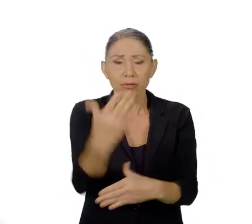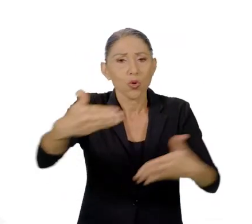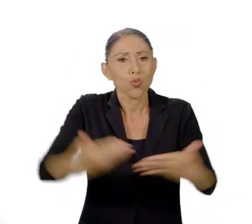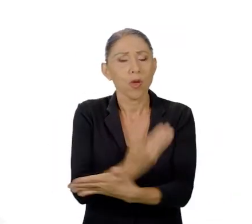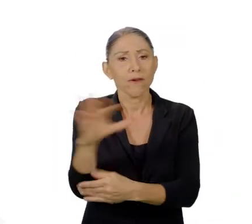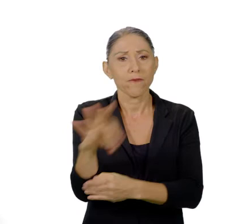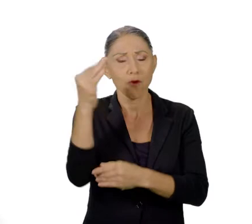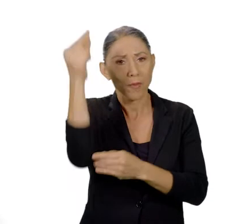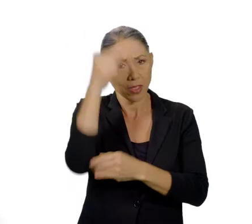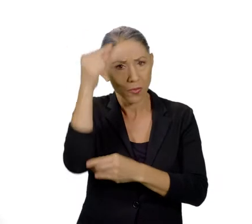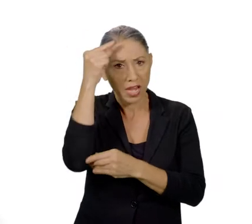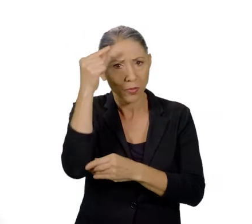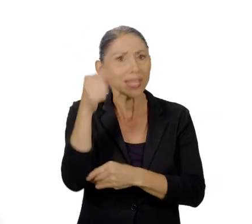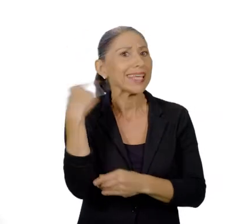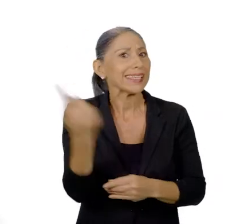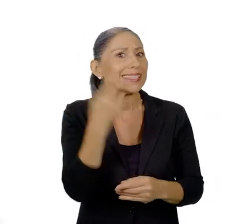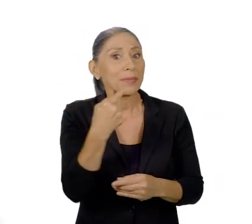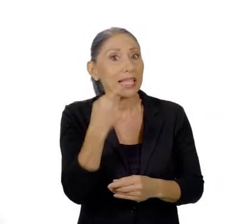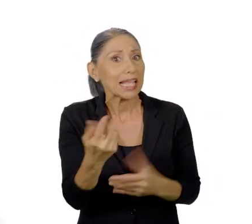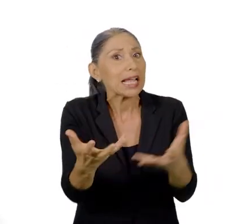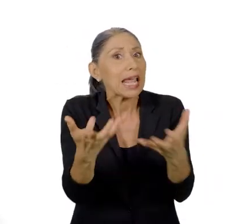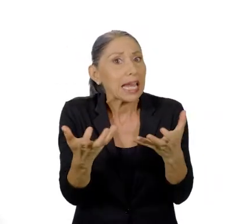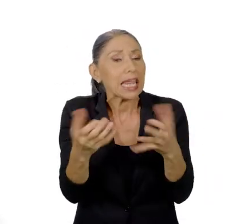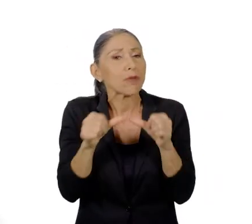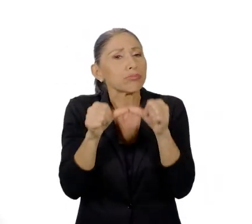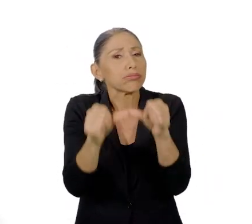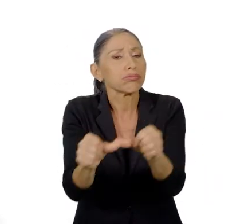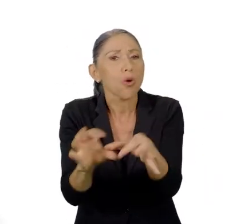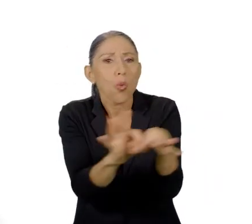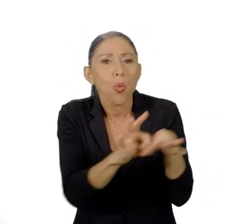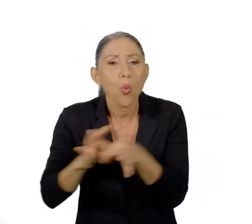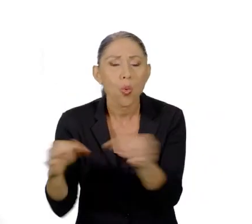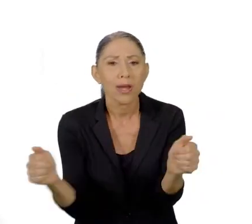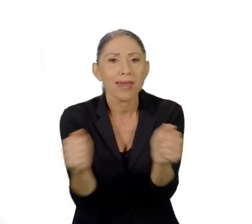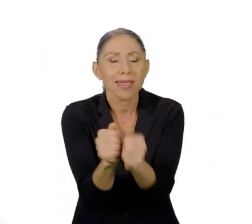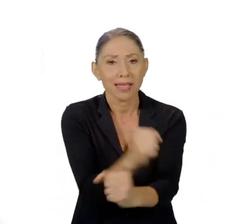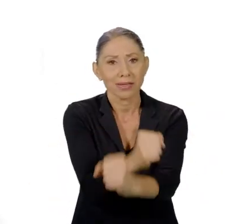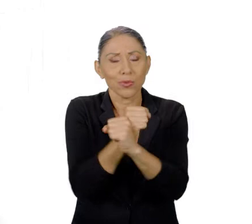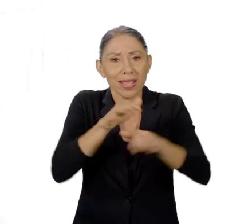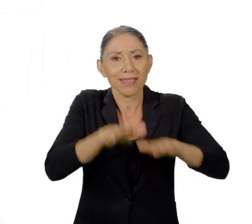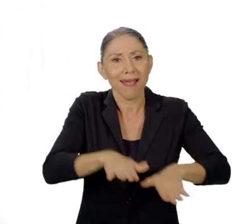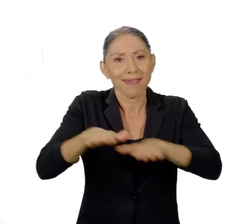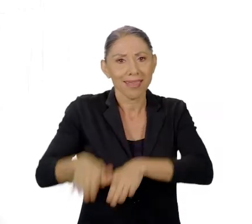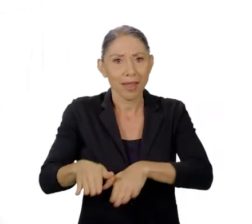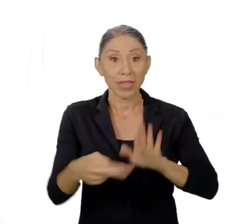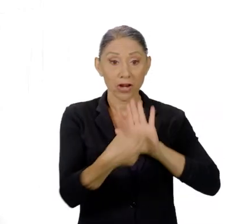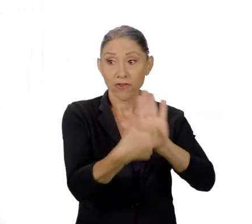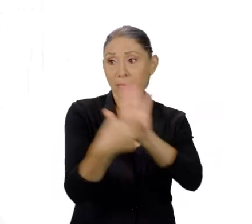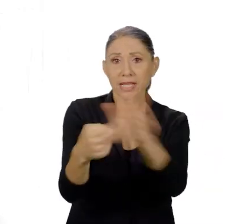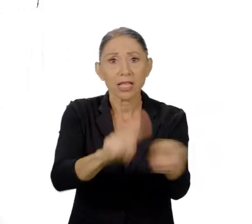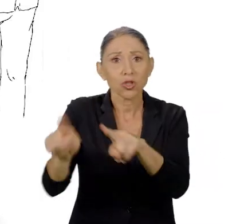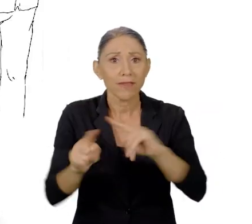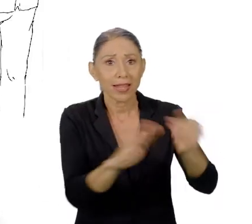gobierno y manifestaba el deseo de conservarse unida, segura y tranquila. La representación de los pueblos en la